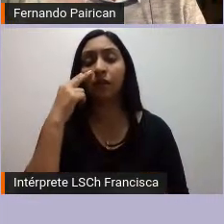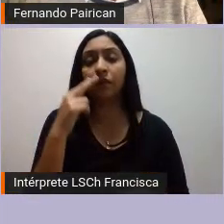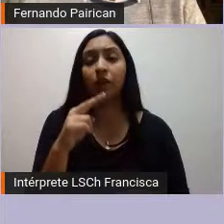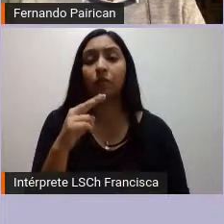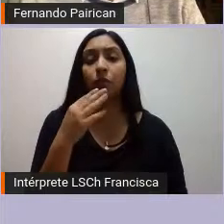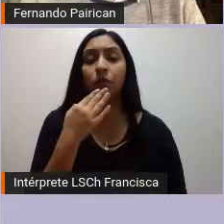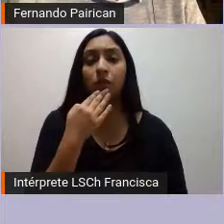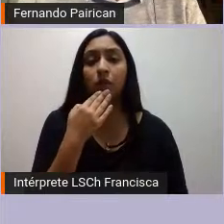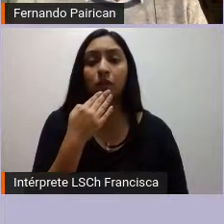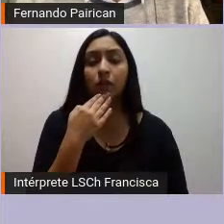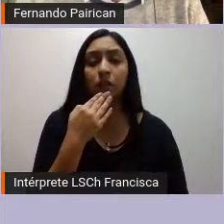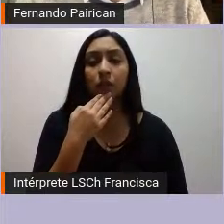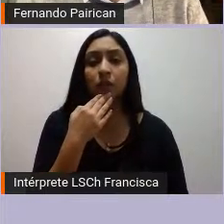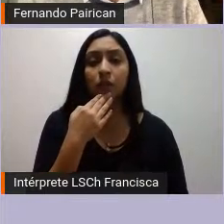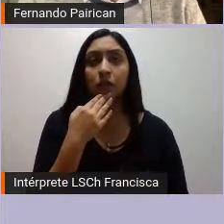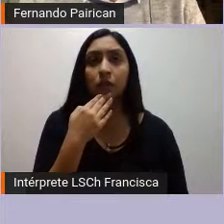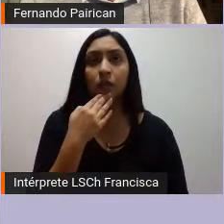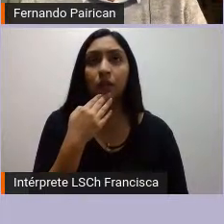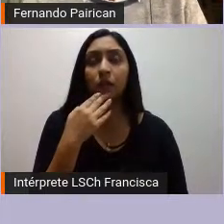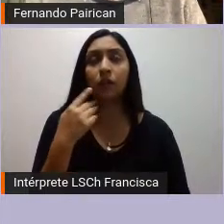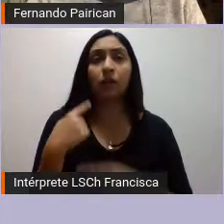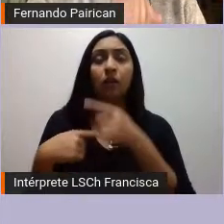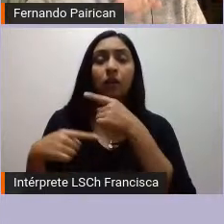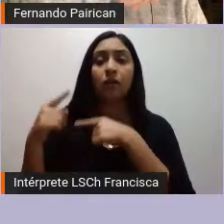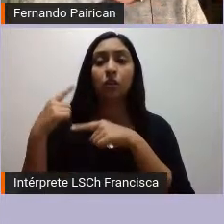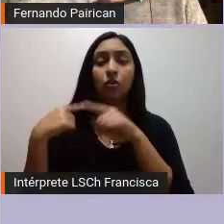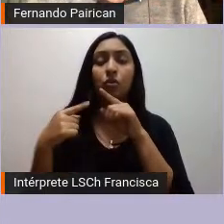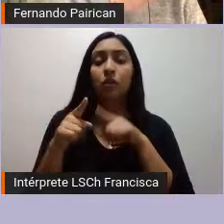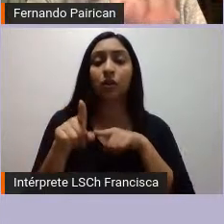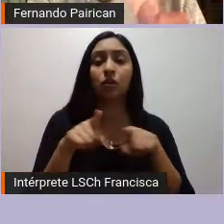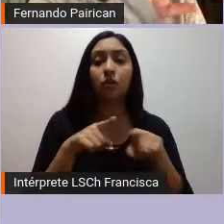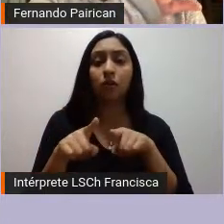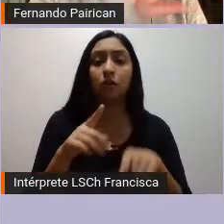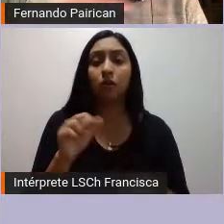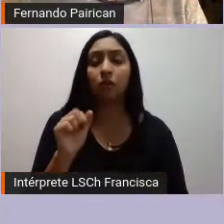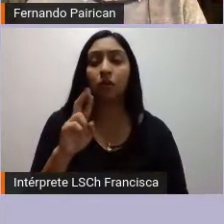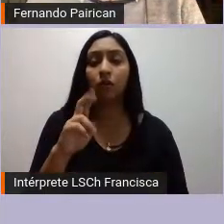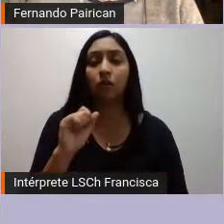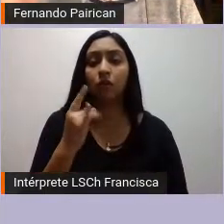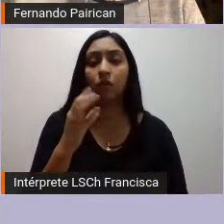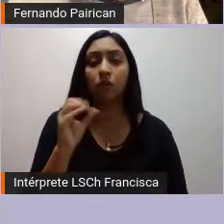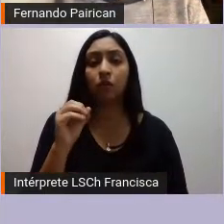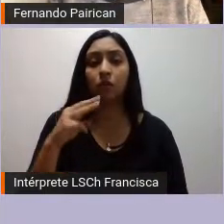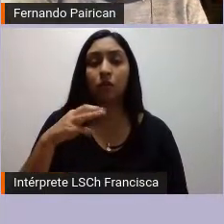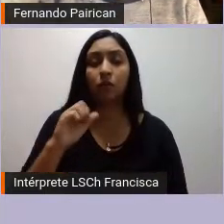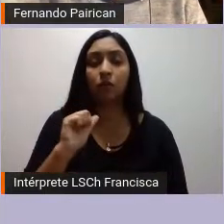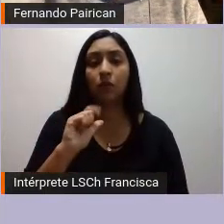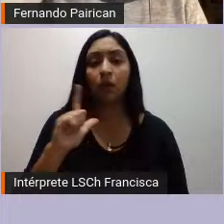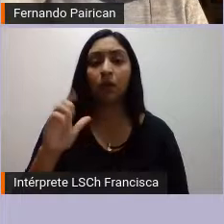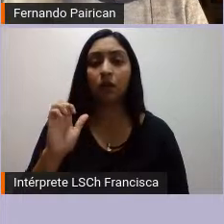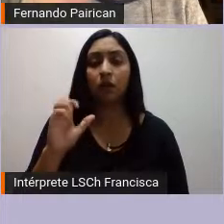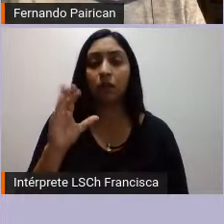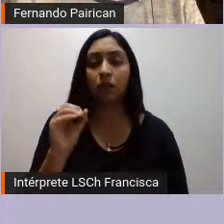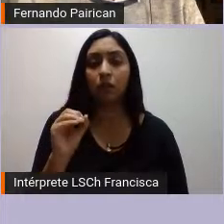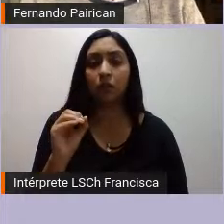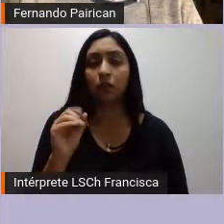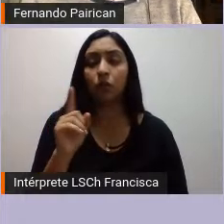entonces para la historia de la coordinadora Oco Mayeco vemos que también no es una historia lineal ha tenido cambios